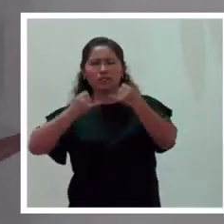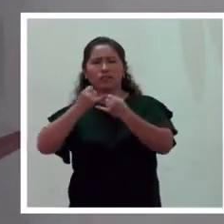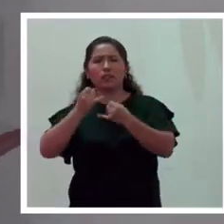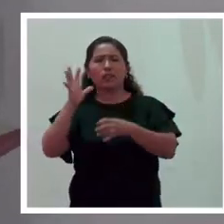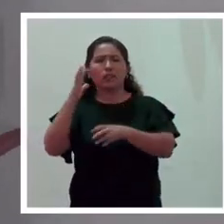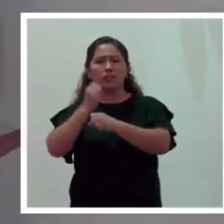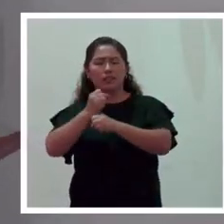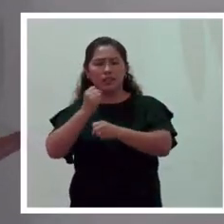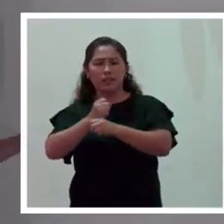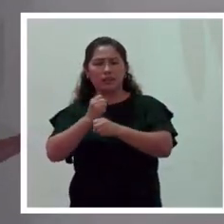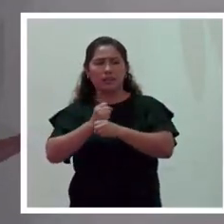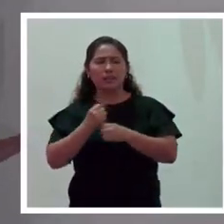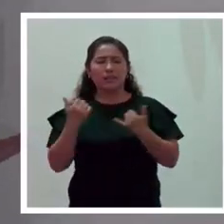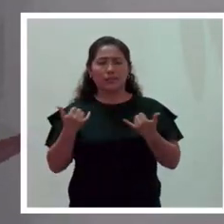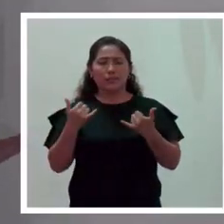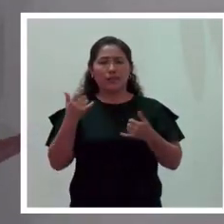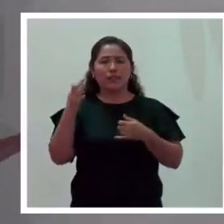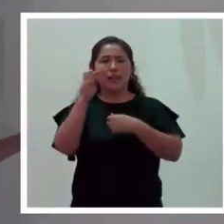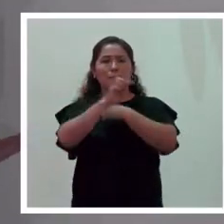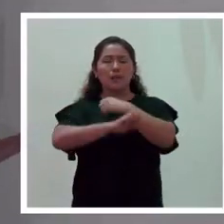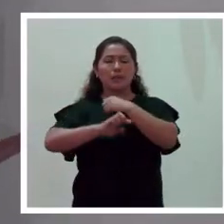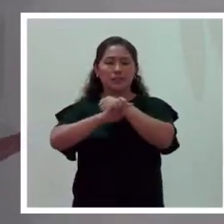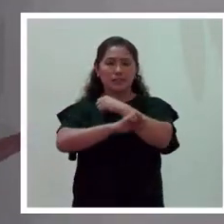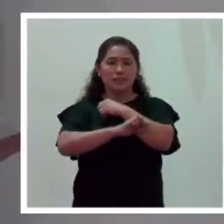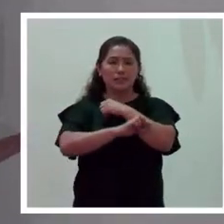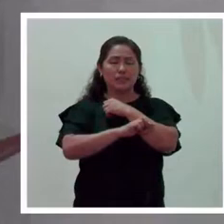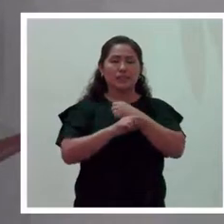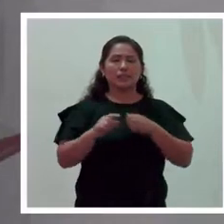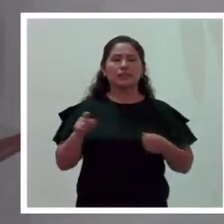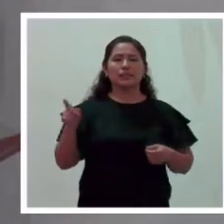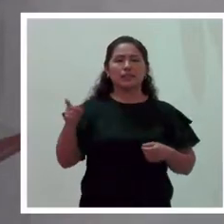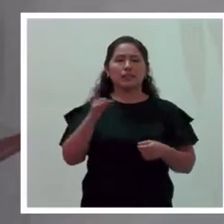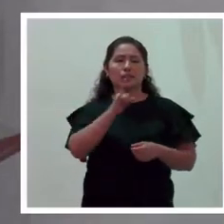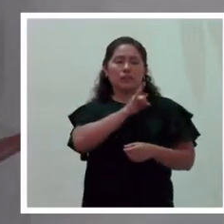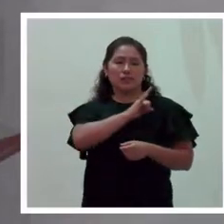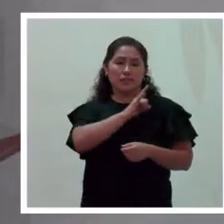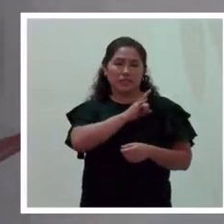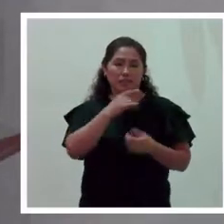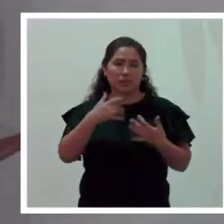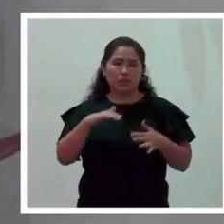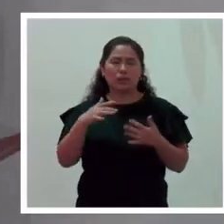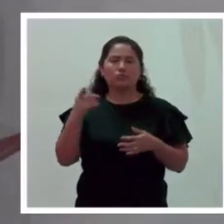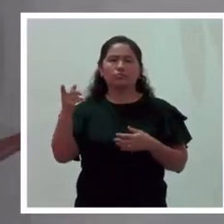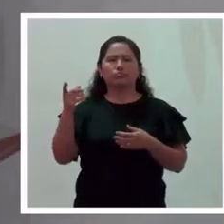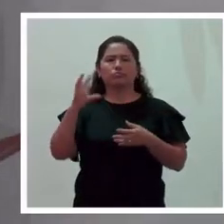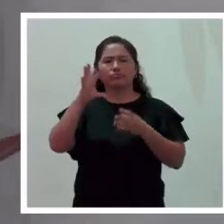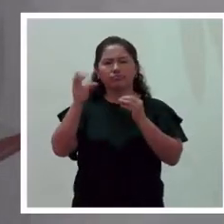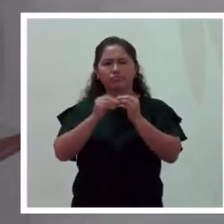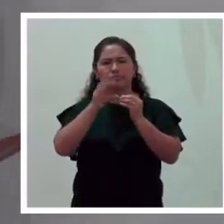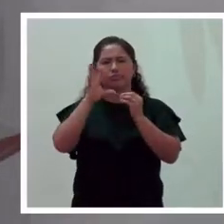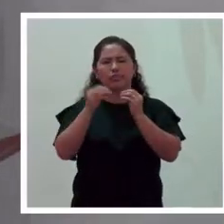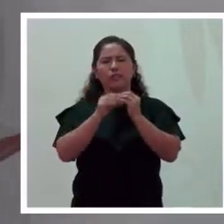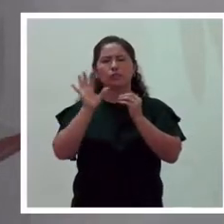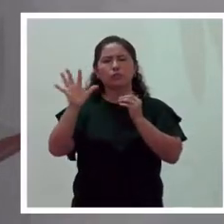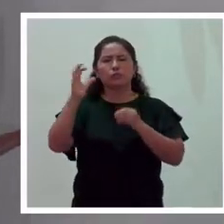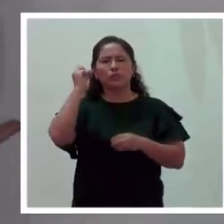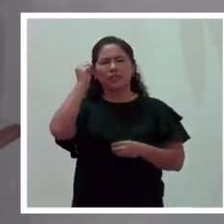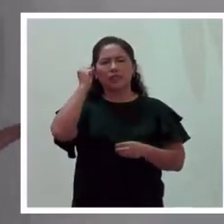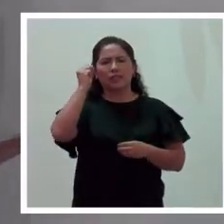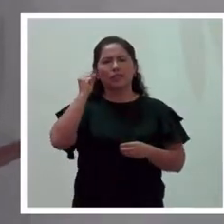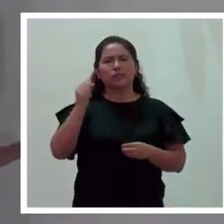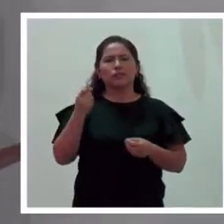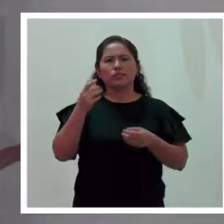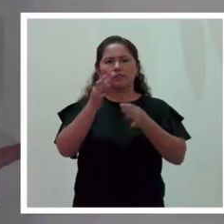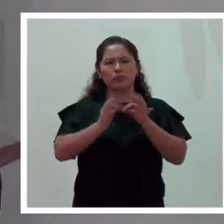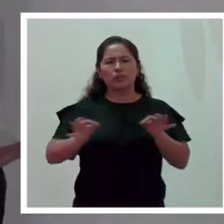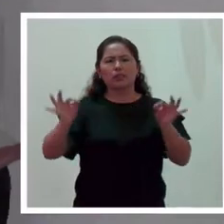Trabajo OIT para los Países Bajos y la Universidad ESAM, concurso de derechos fundamentales por la Instituto